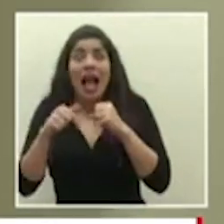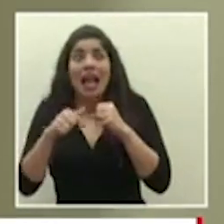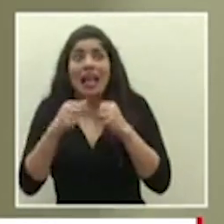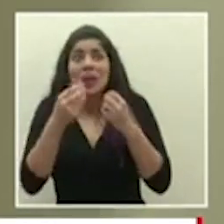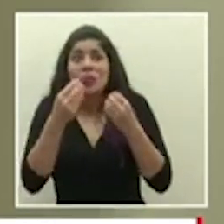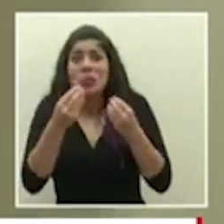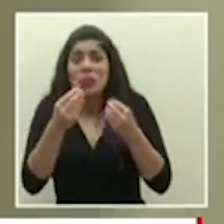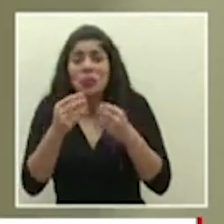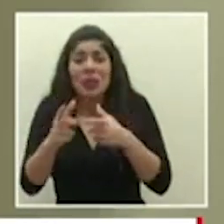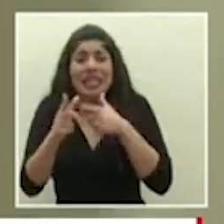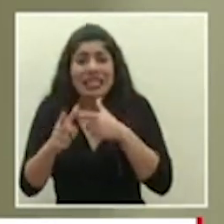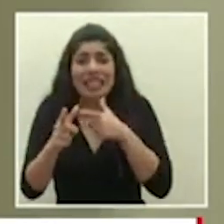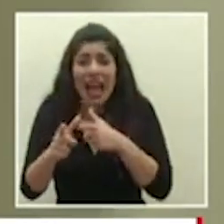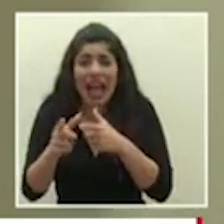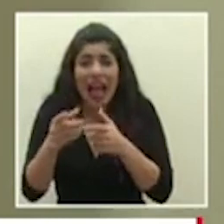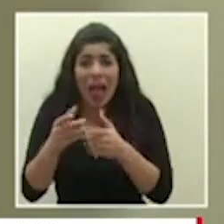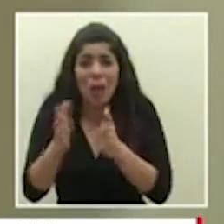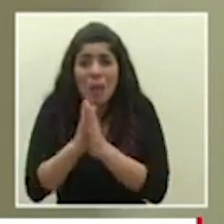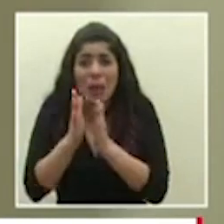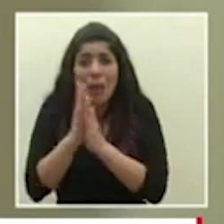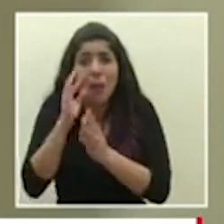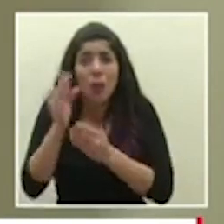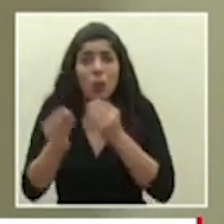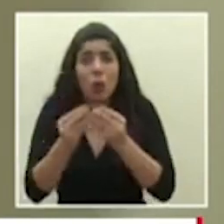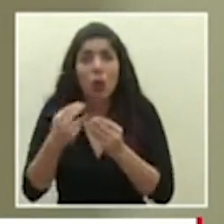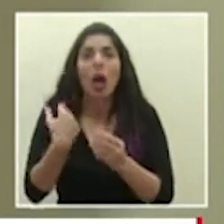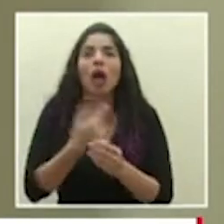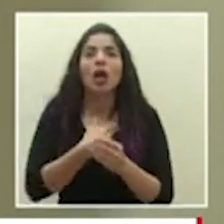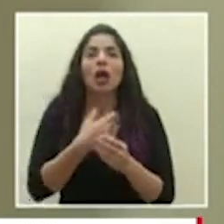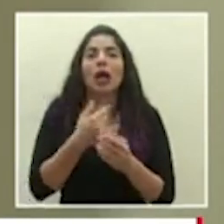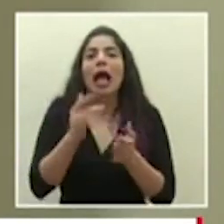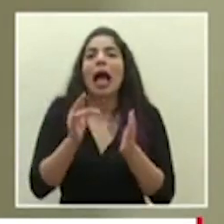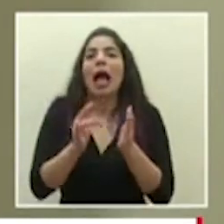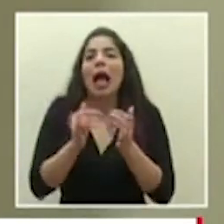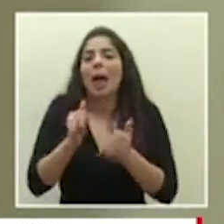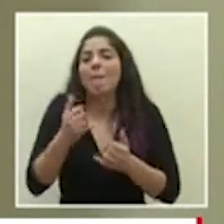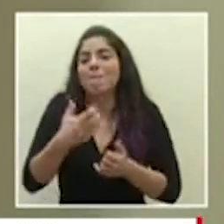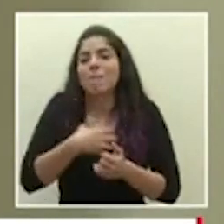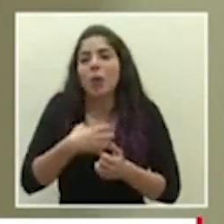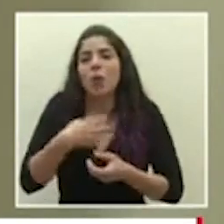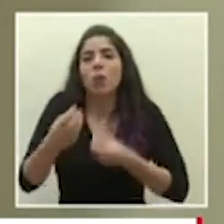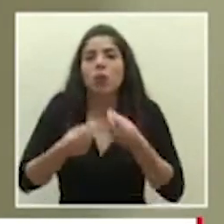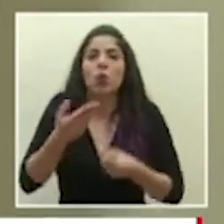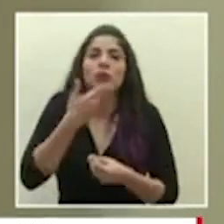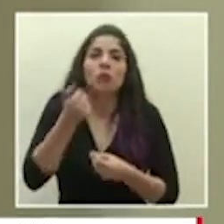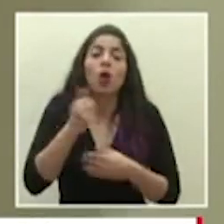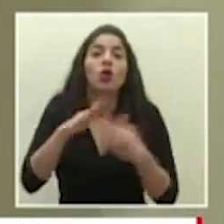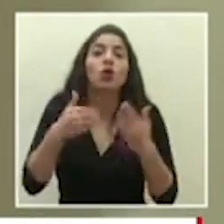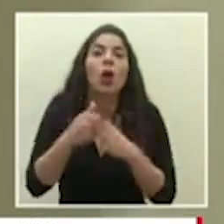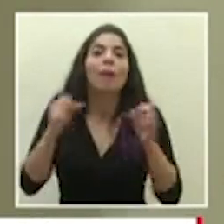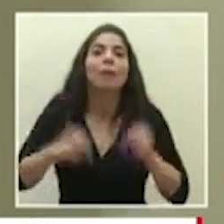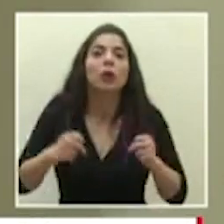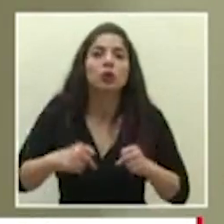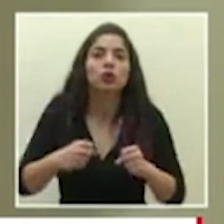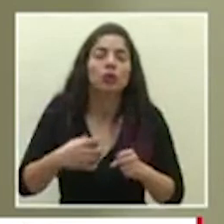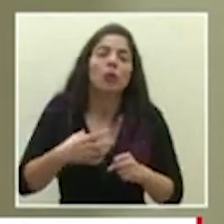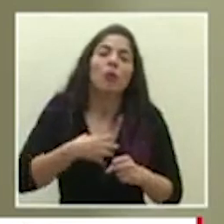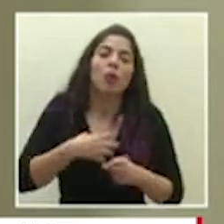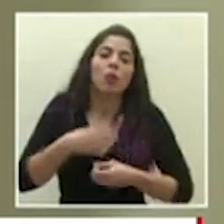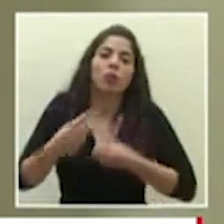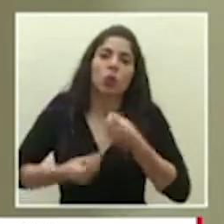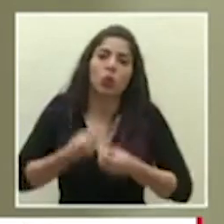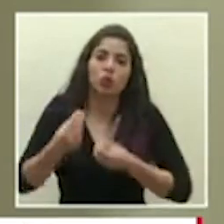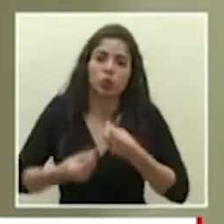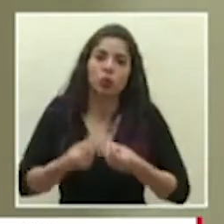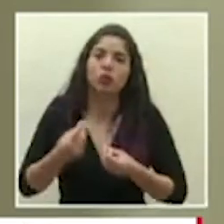exagerada dada la capacidad de producción es que dijimos aquí hay que producir localmente lo que podamos producir localmente